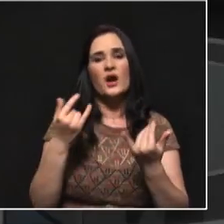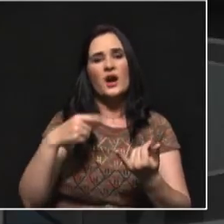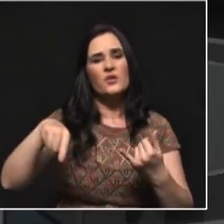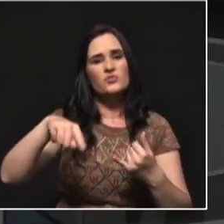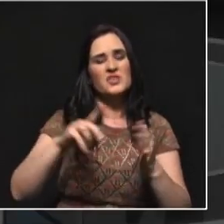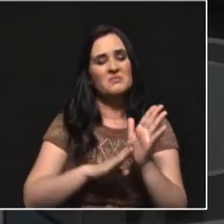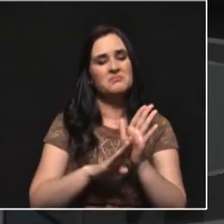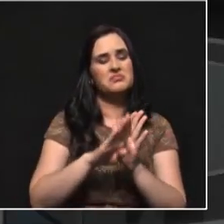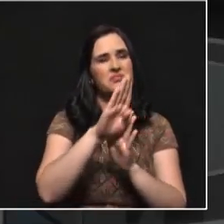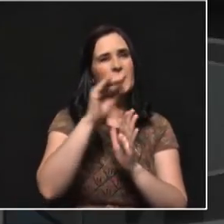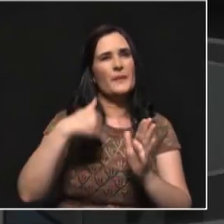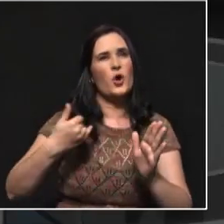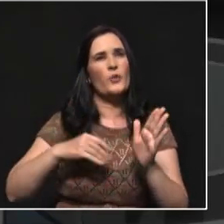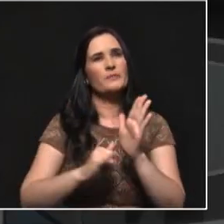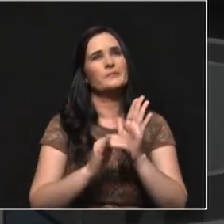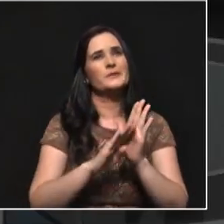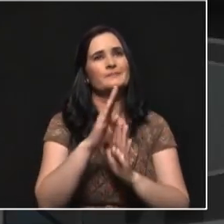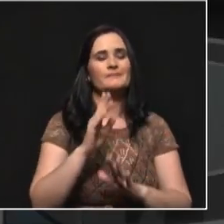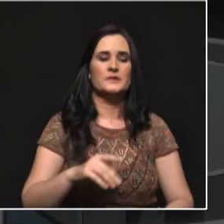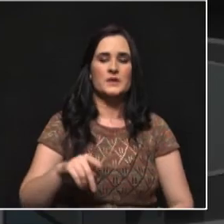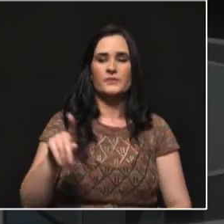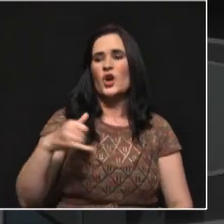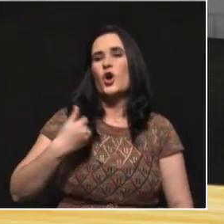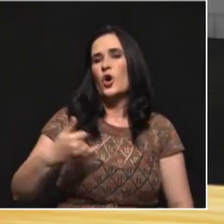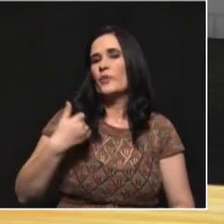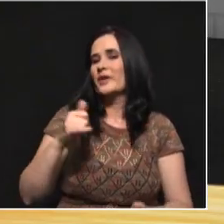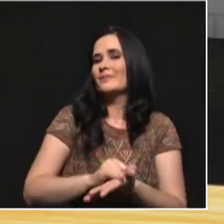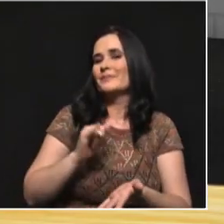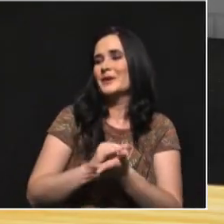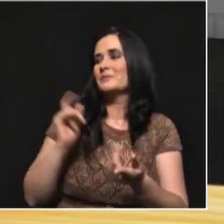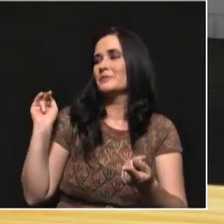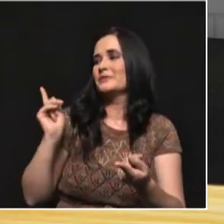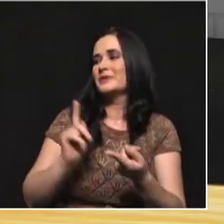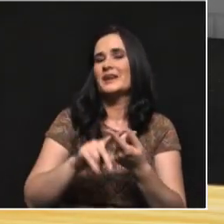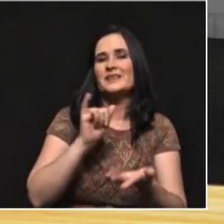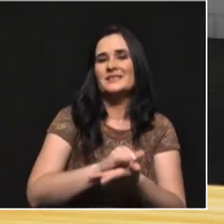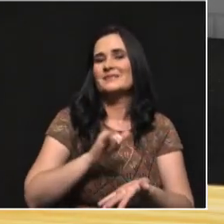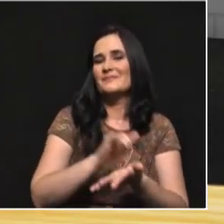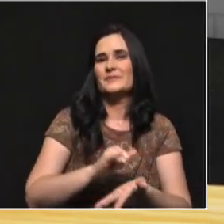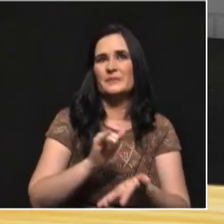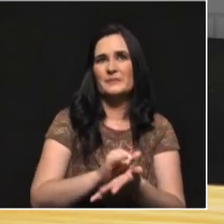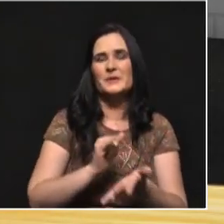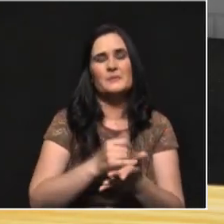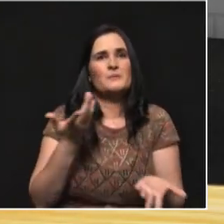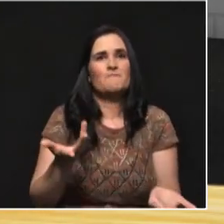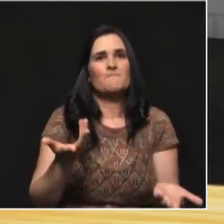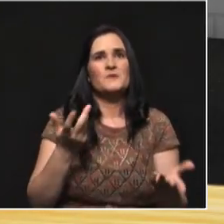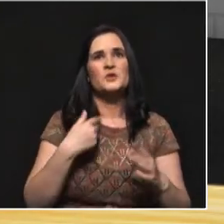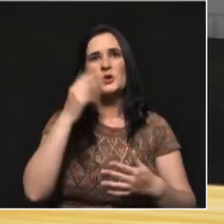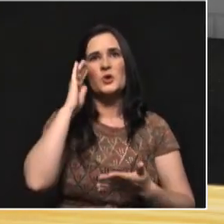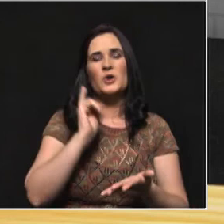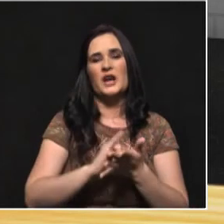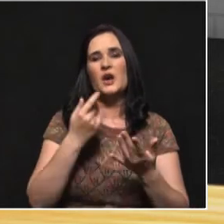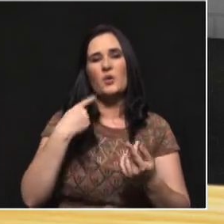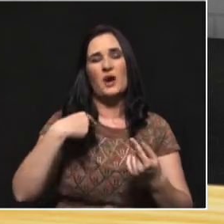porcentaje o eso sigue igual? Hombre, es que jóvenes siempre han existido, entonces... Y siempre han votado en su... Y siempre han votado, entonces... Yo creo, ese discurso de los jóvenes,